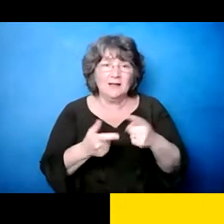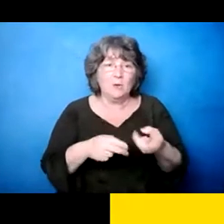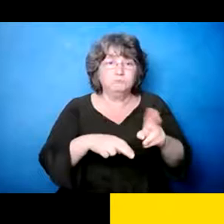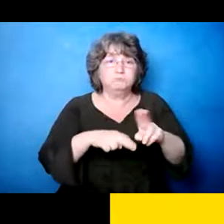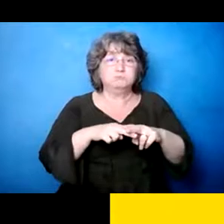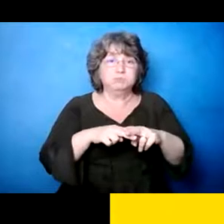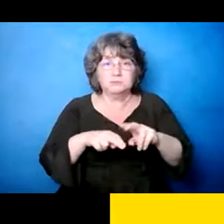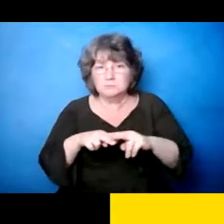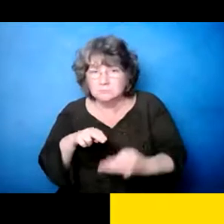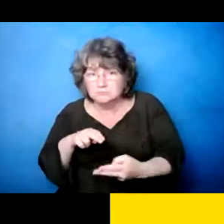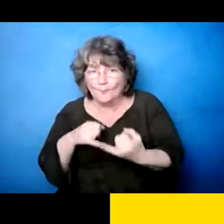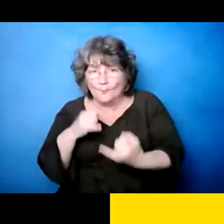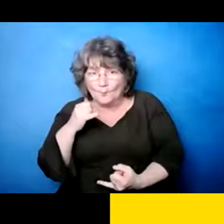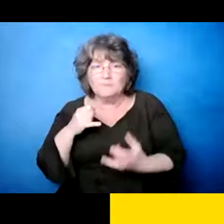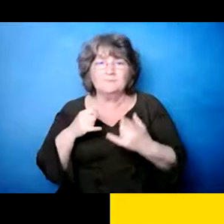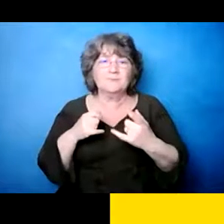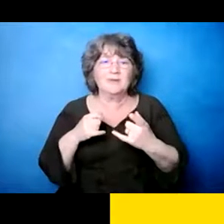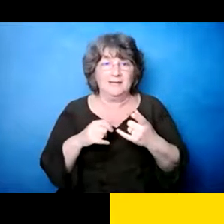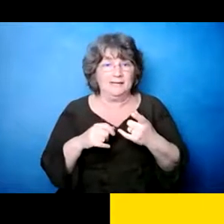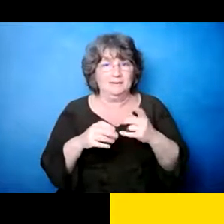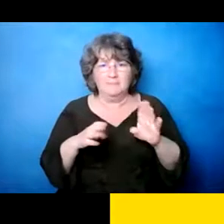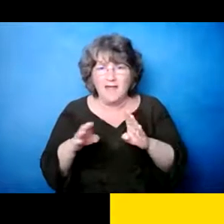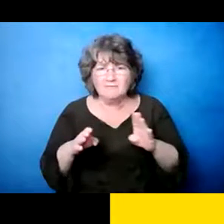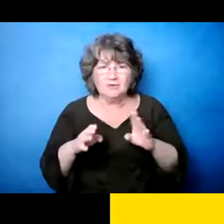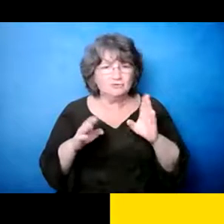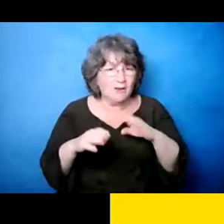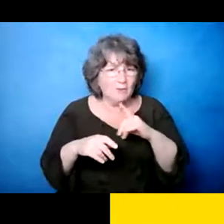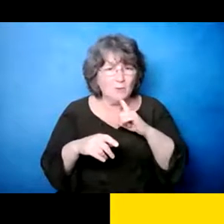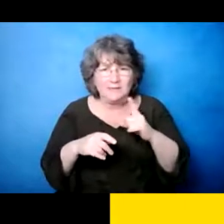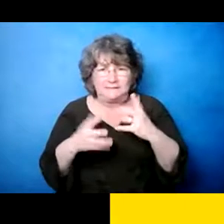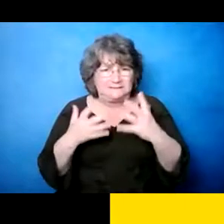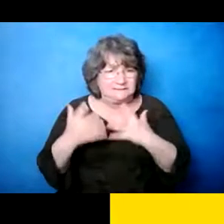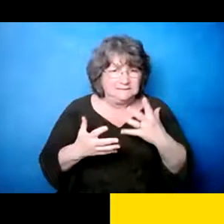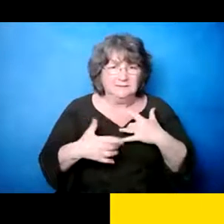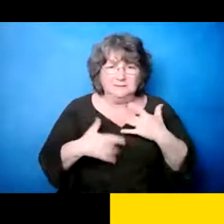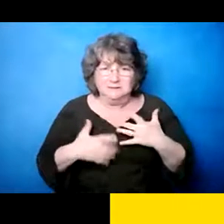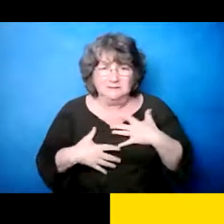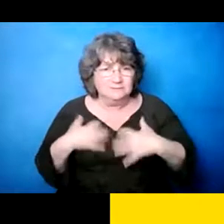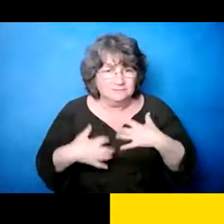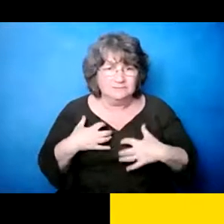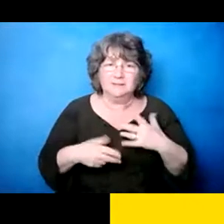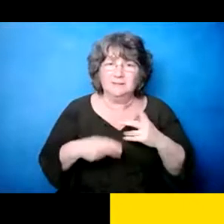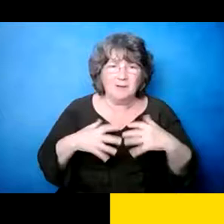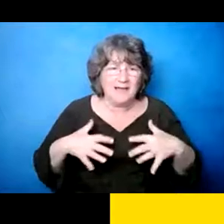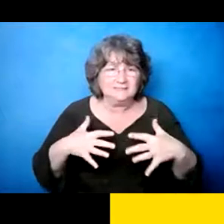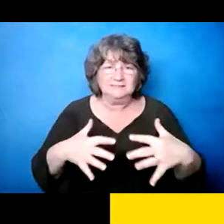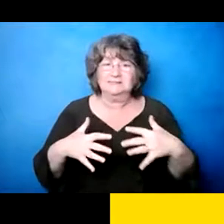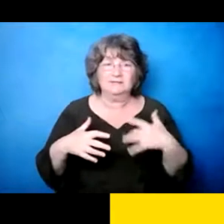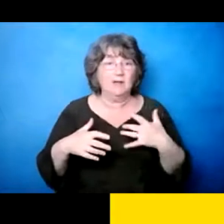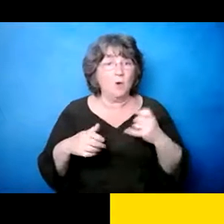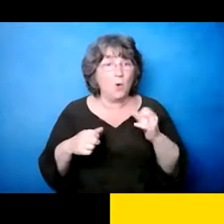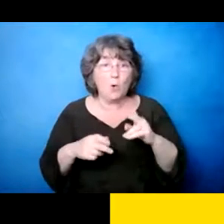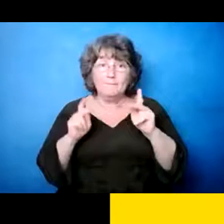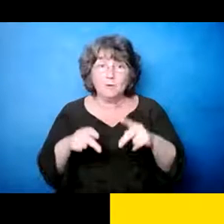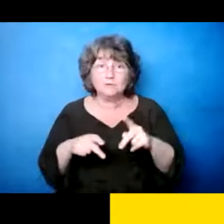eh, aumento de peso, depresión, ansiedad, y, y muchos, y muchos de estos reportes que,